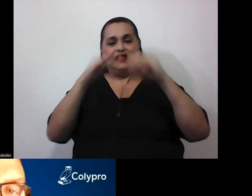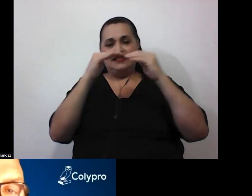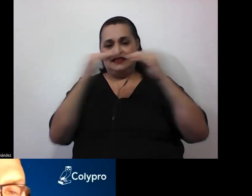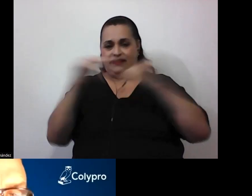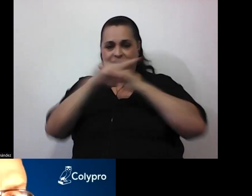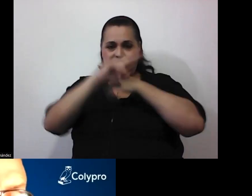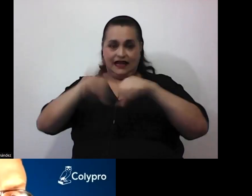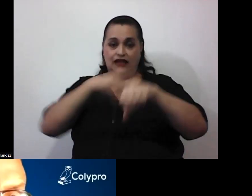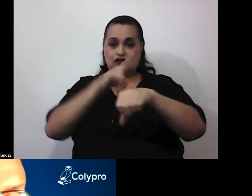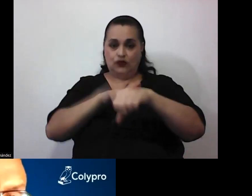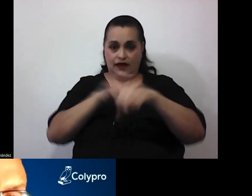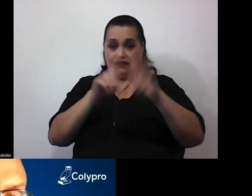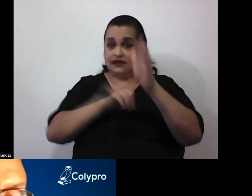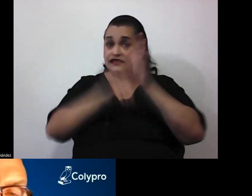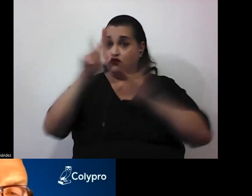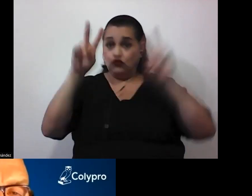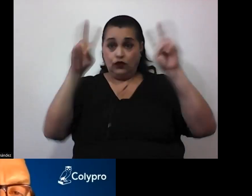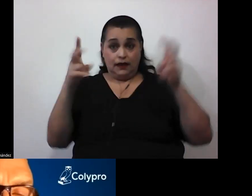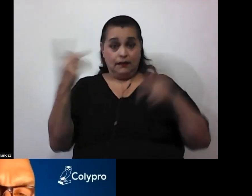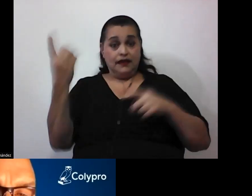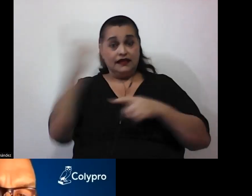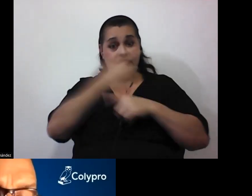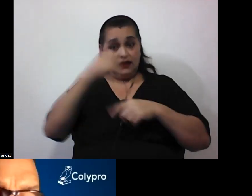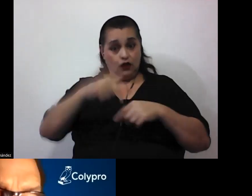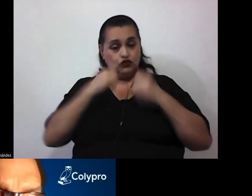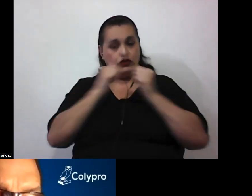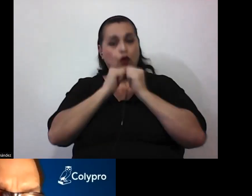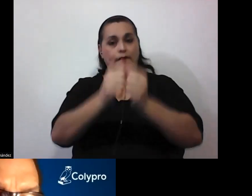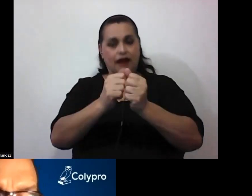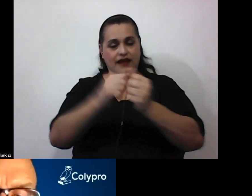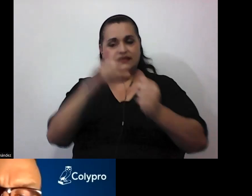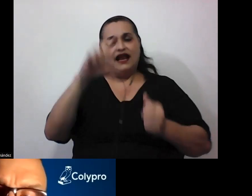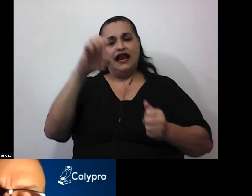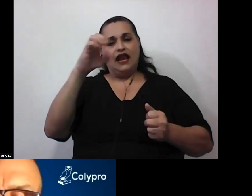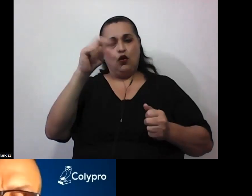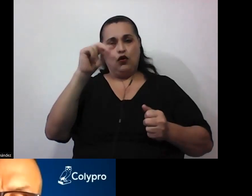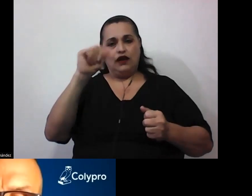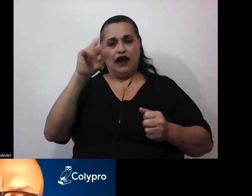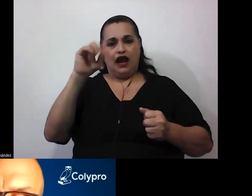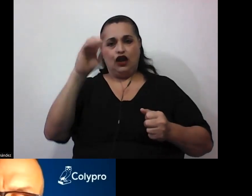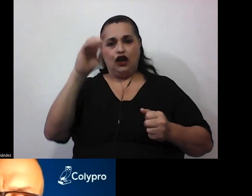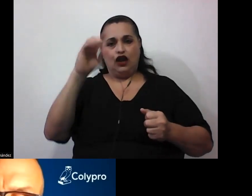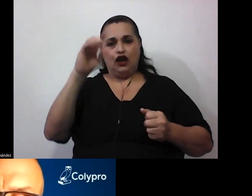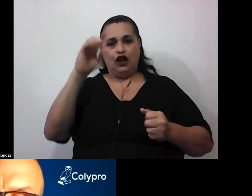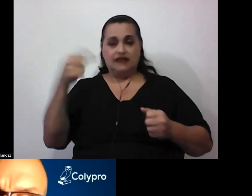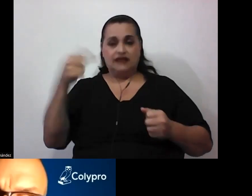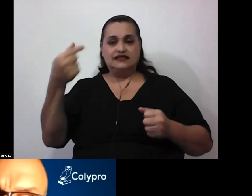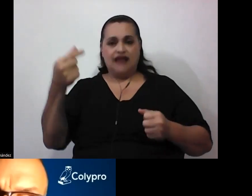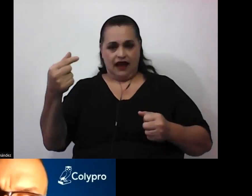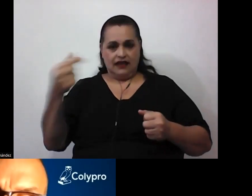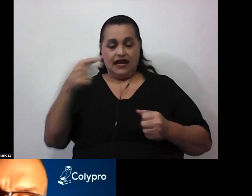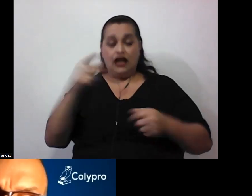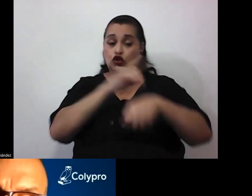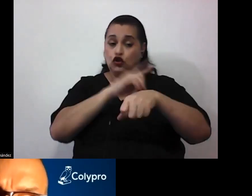Para el desarrollo de la temática del día de hoy está con nosotros Leonardo González Gali, quien es doctor en ciencias